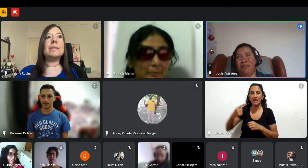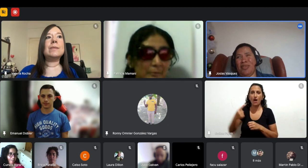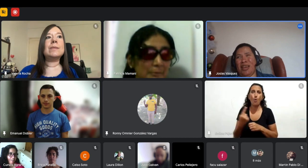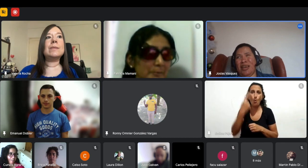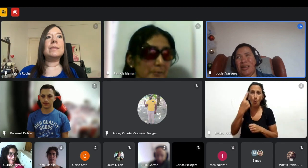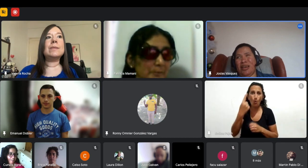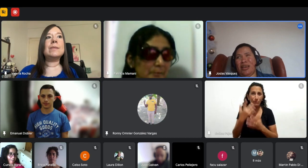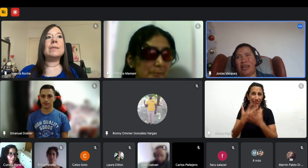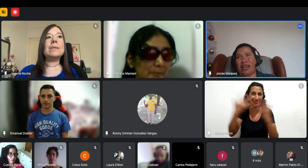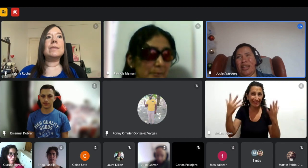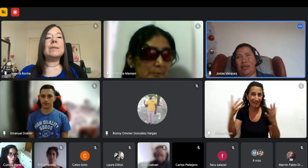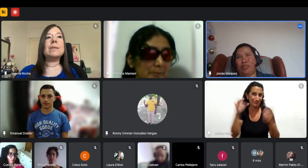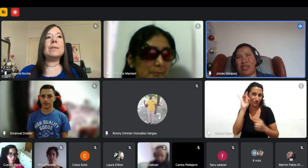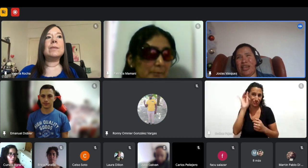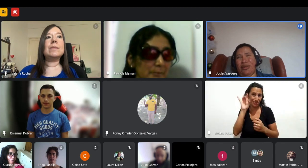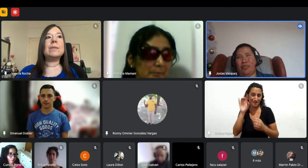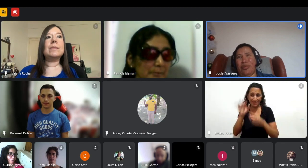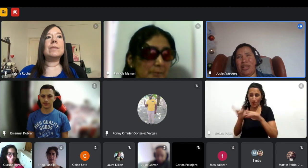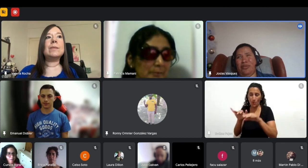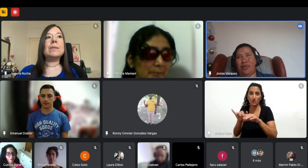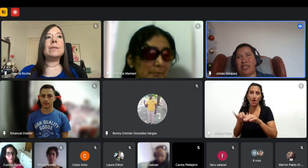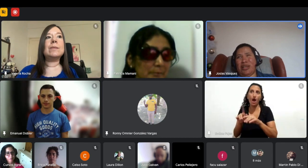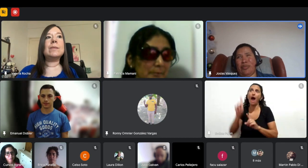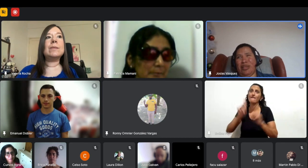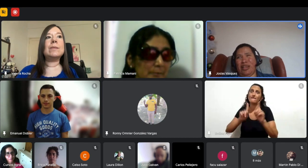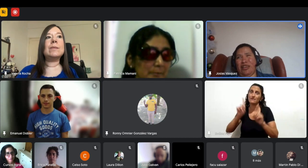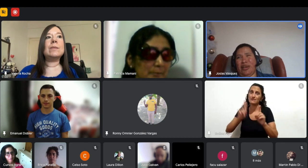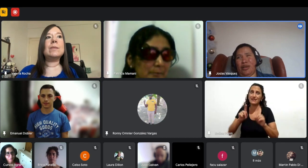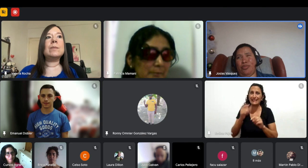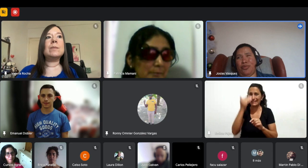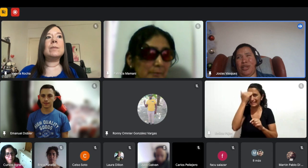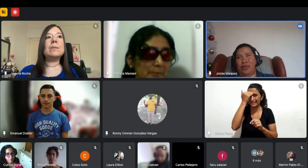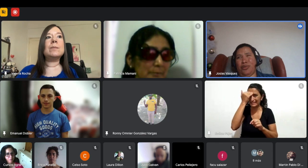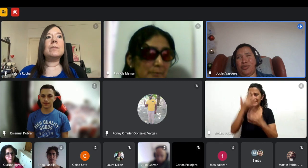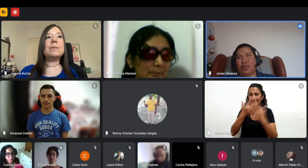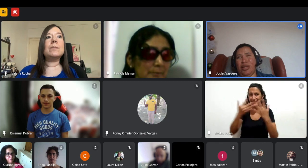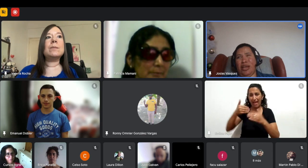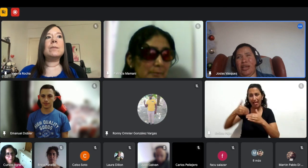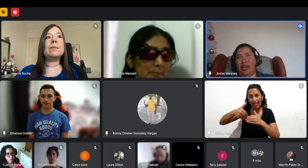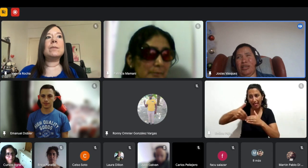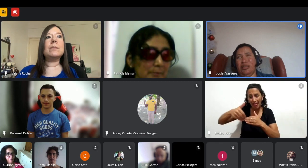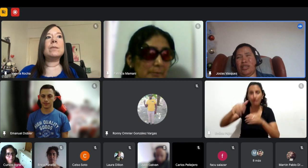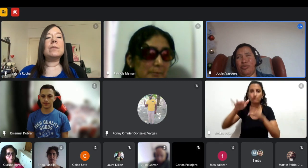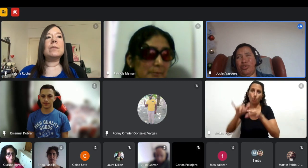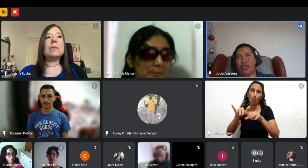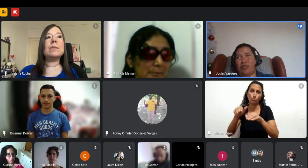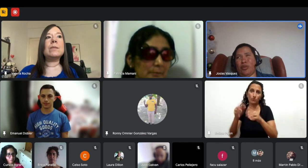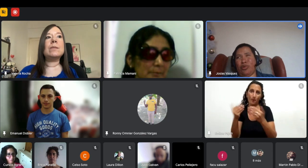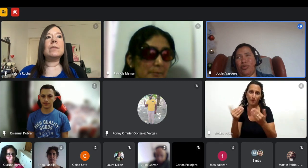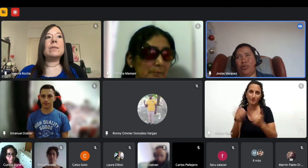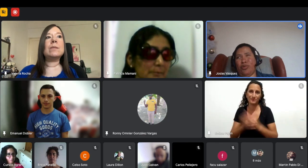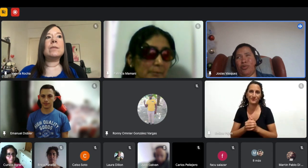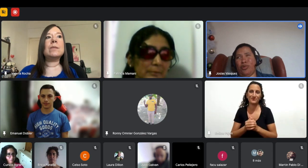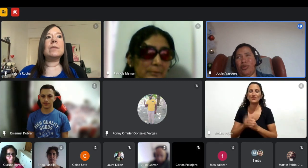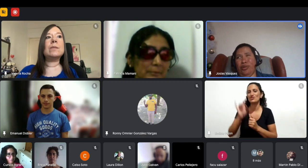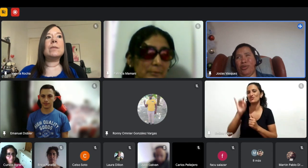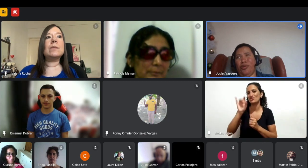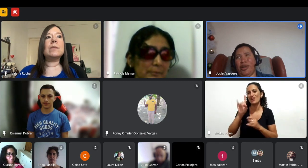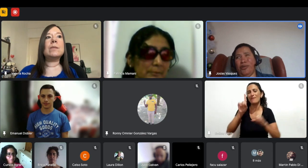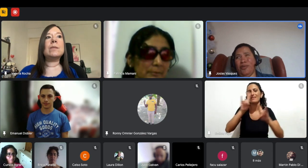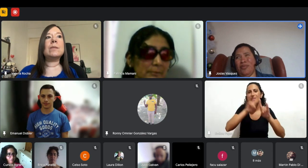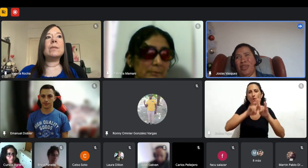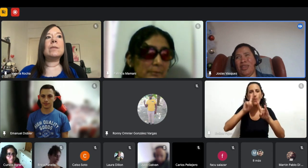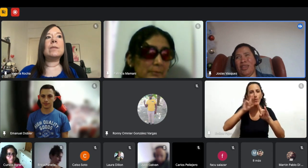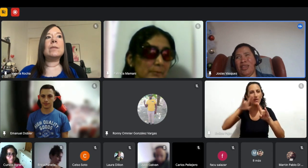15 días y pues ahí lo que aprendí fue básicamente a navegar por windows y sin mucho escribir por word